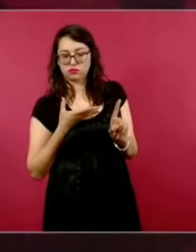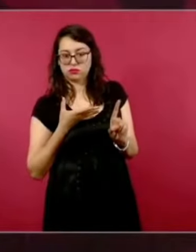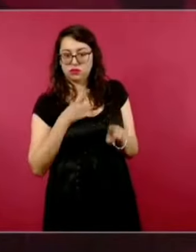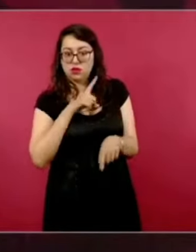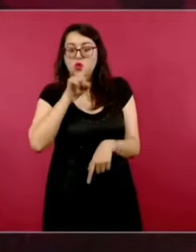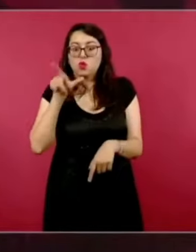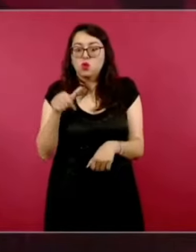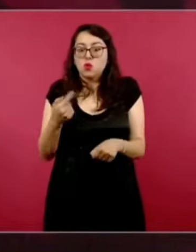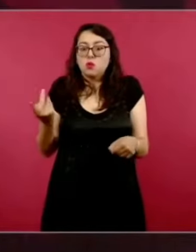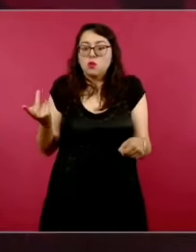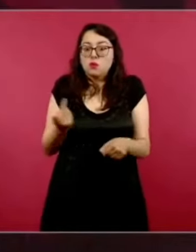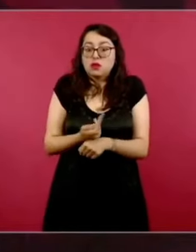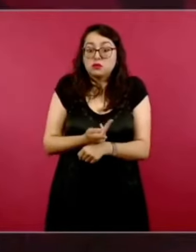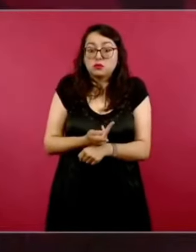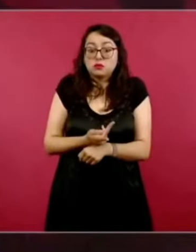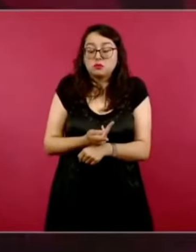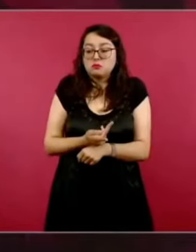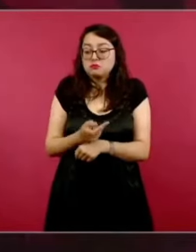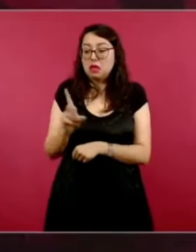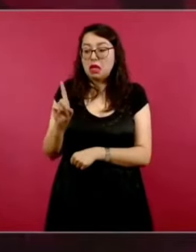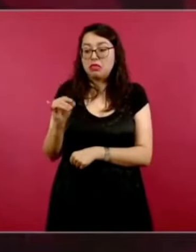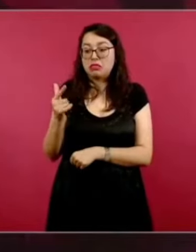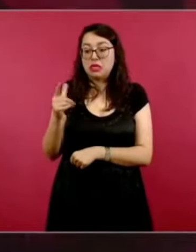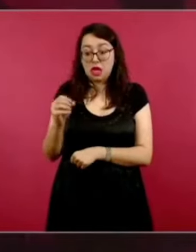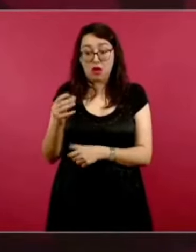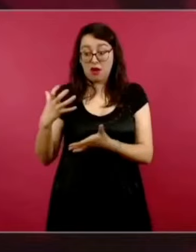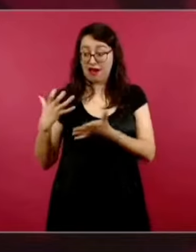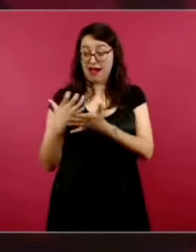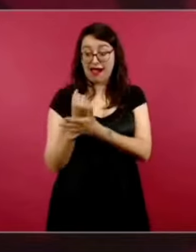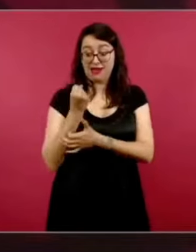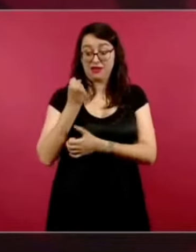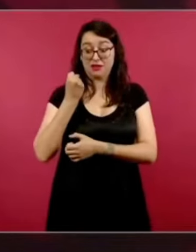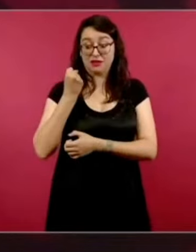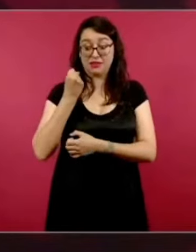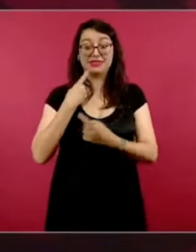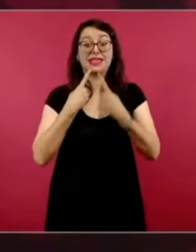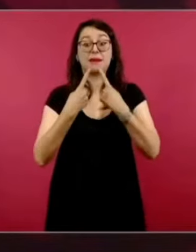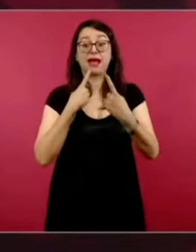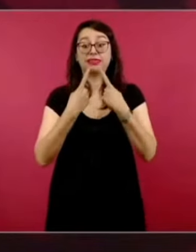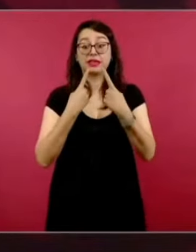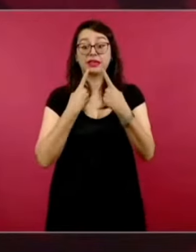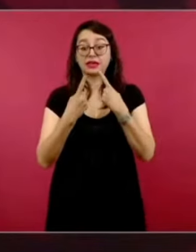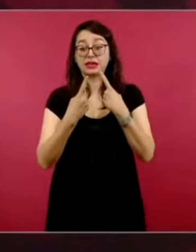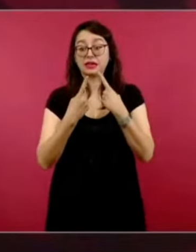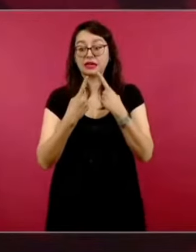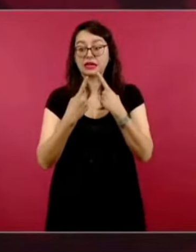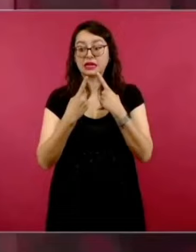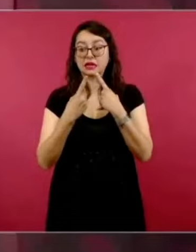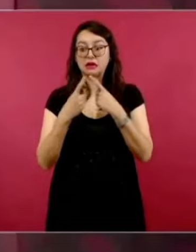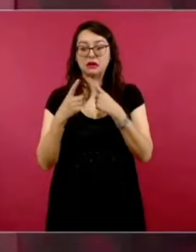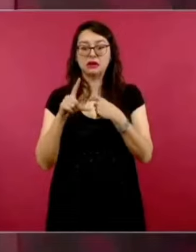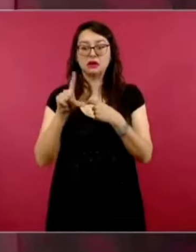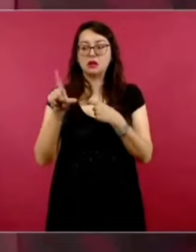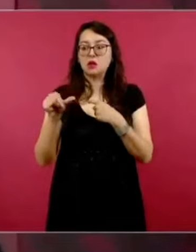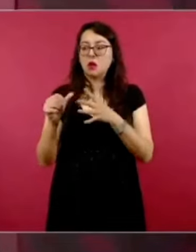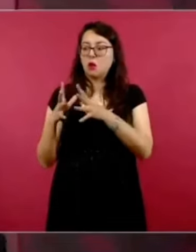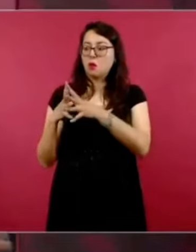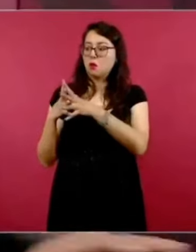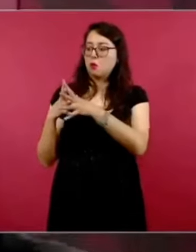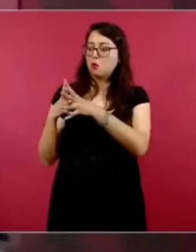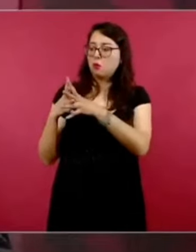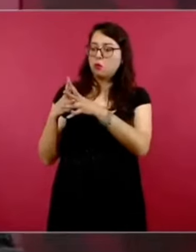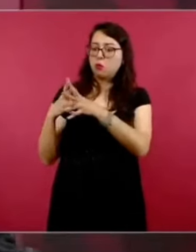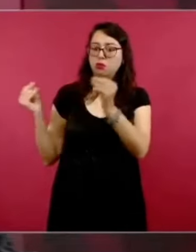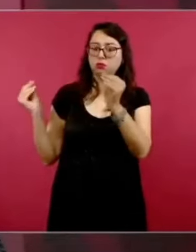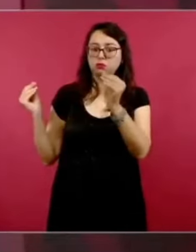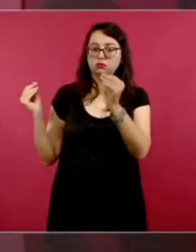desapareció Diego, no se volvió a